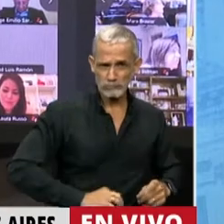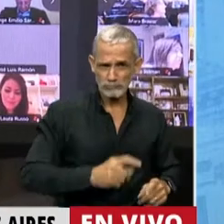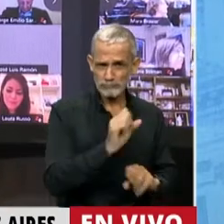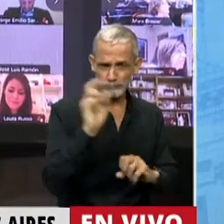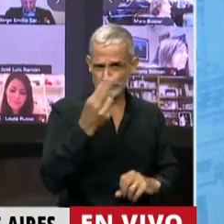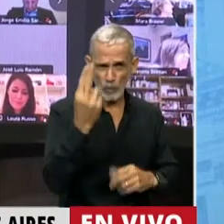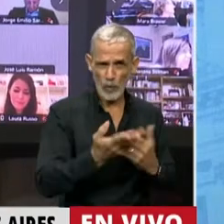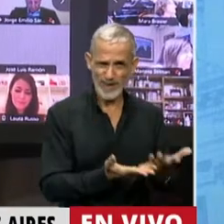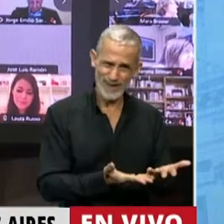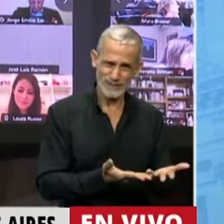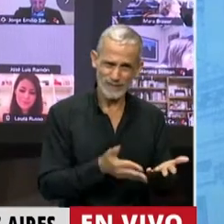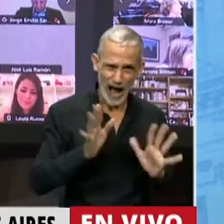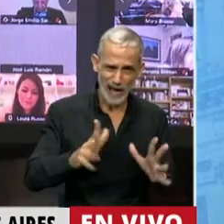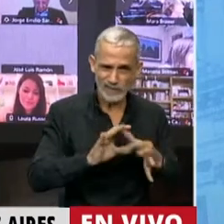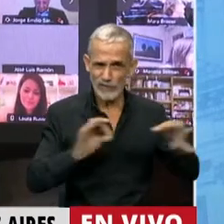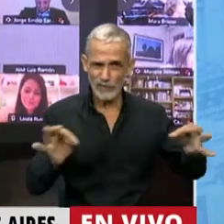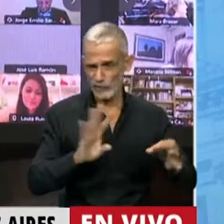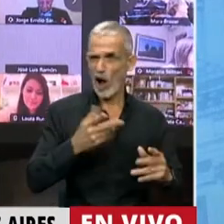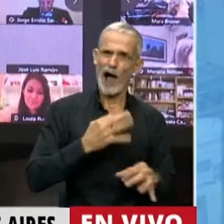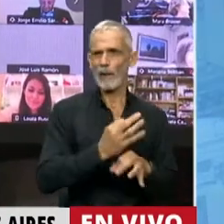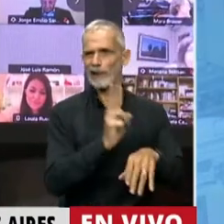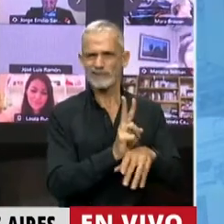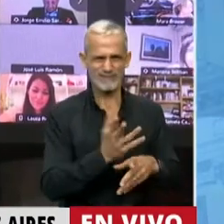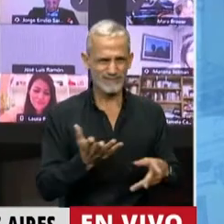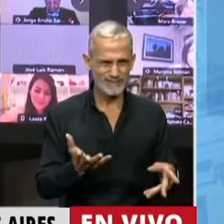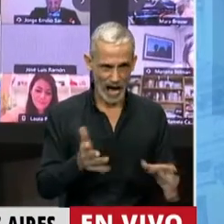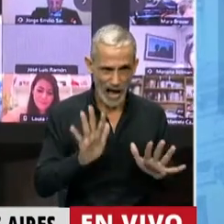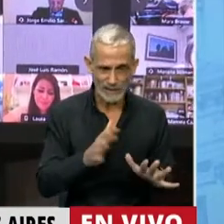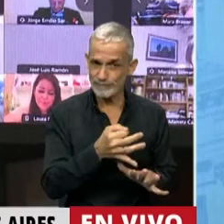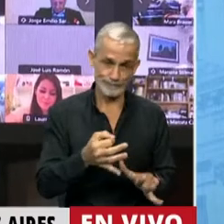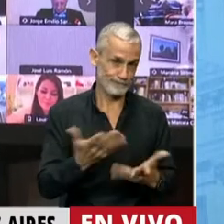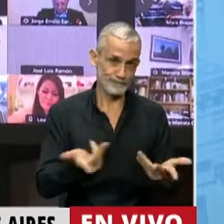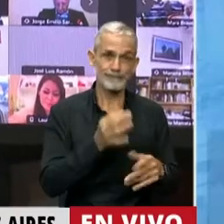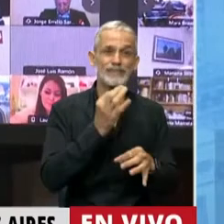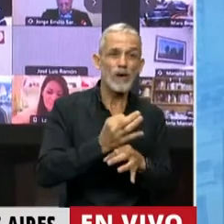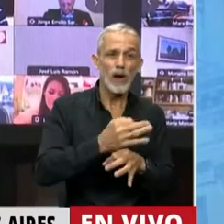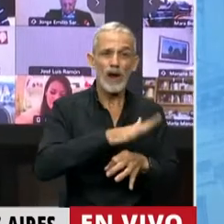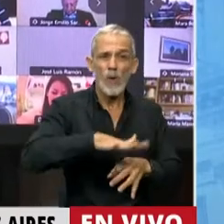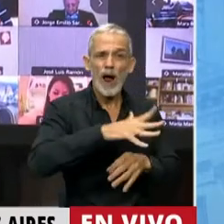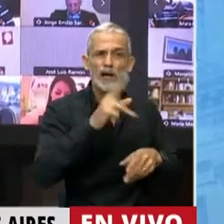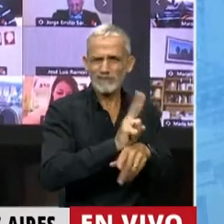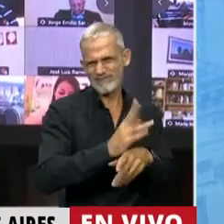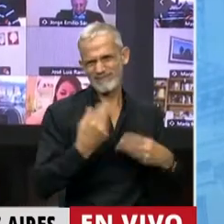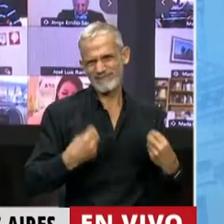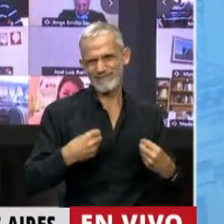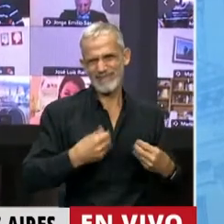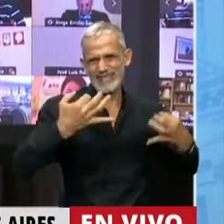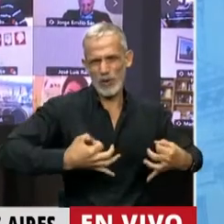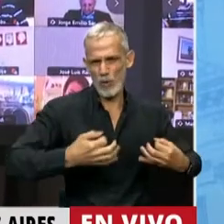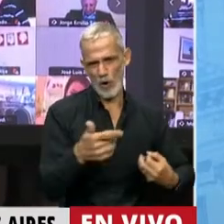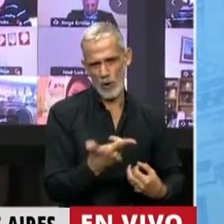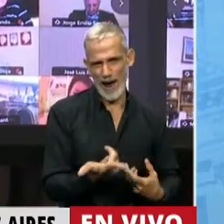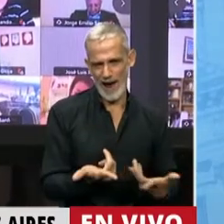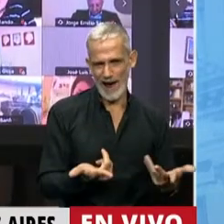O hay algo que no me atrevería a afirmar taxativamente es que las escuelas son lugares seguros. Las escuelas son